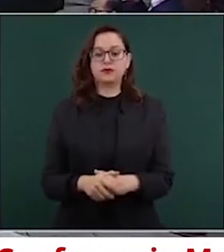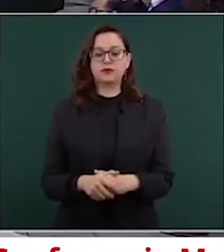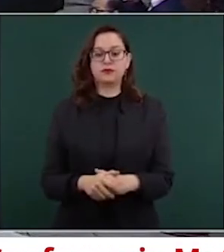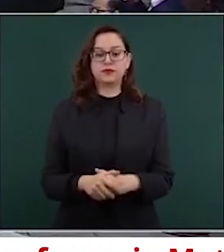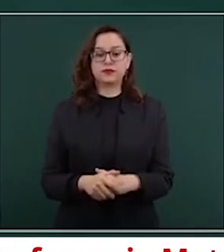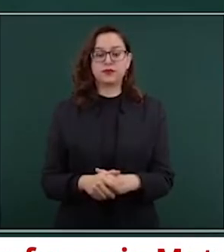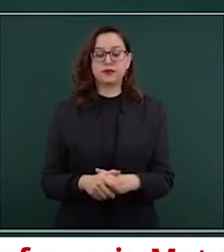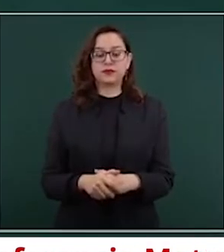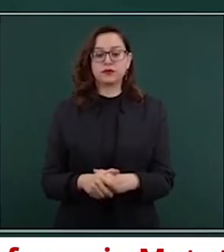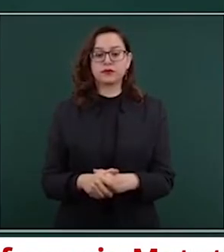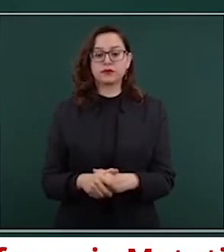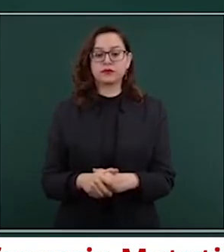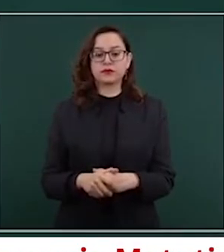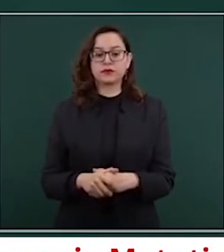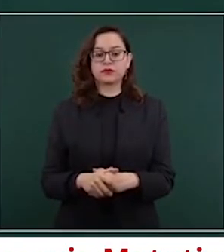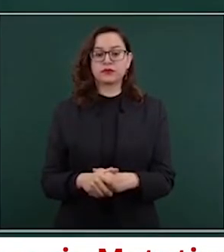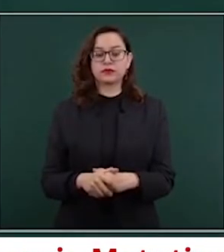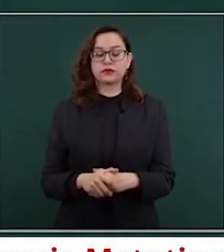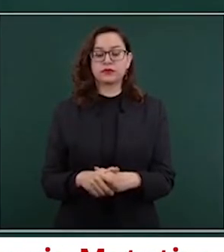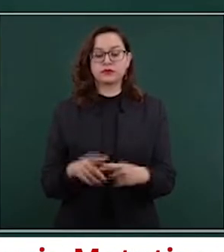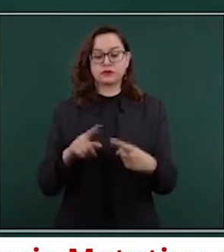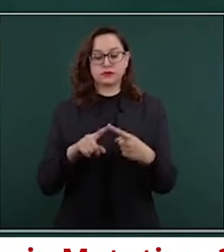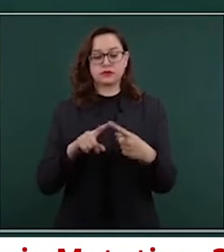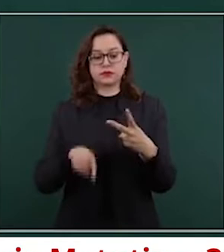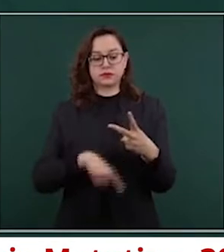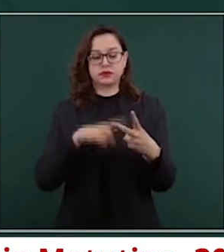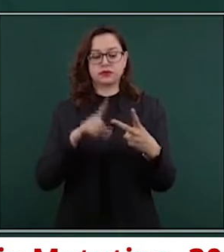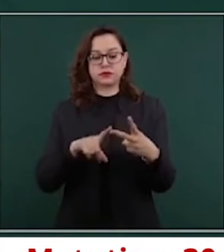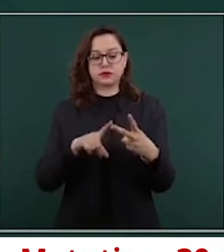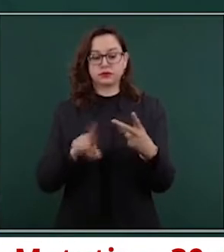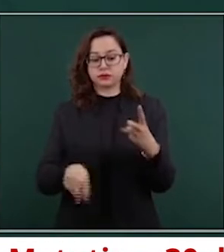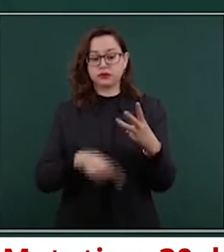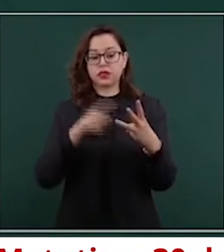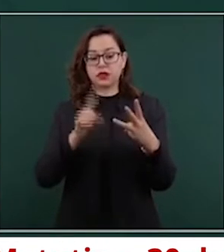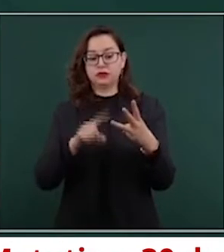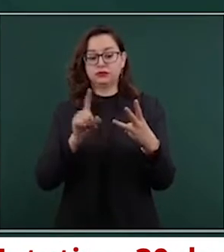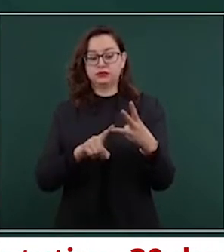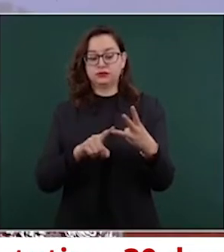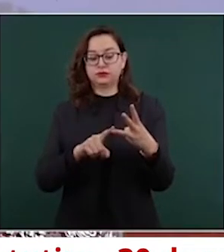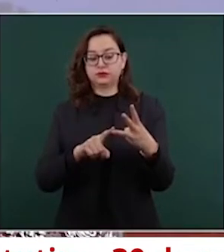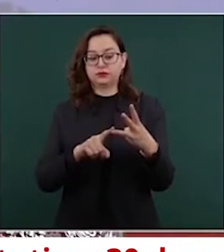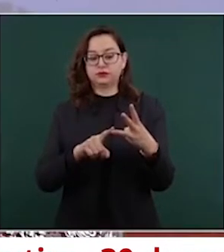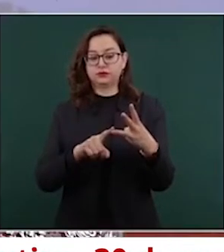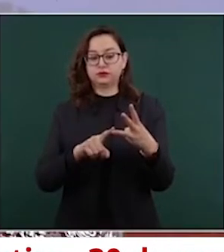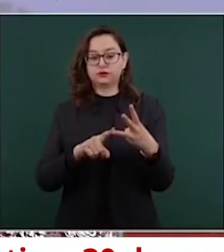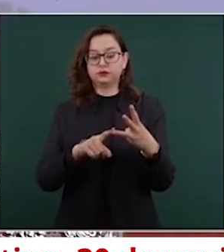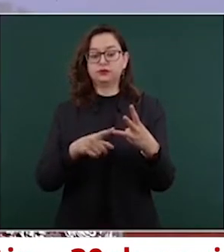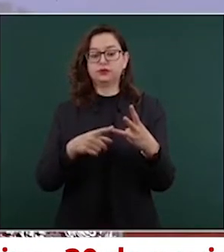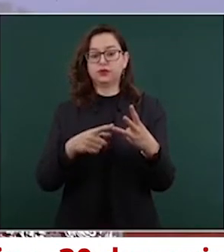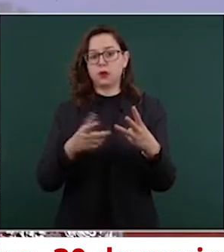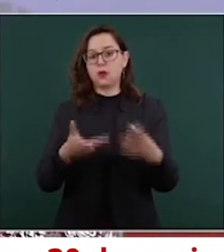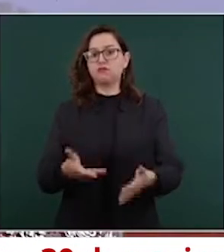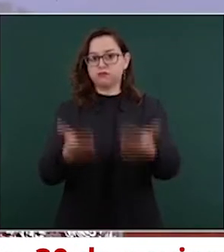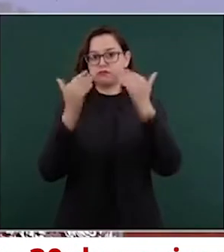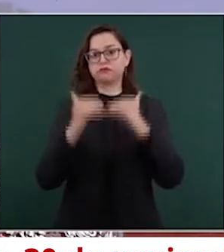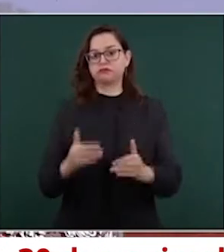Terminamos con el tema de seguridad y pasamos